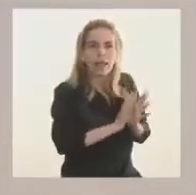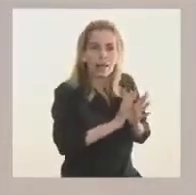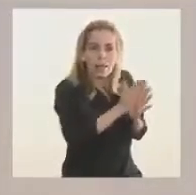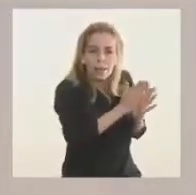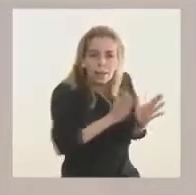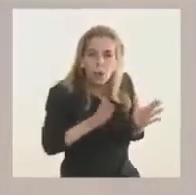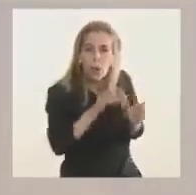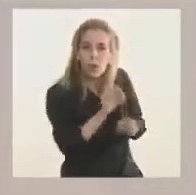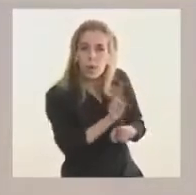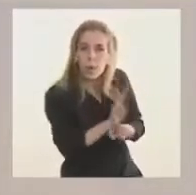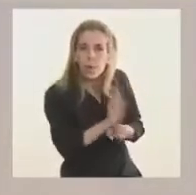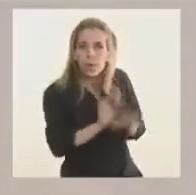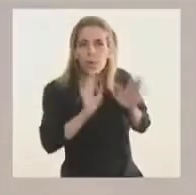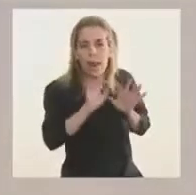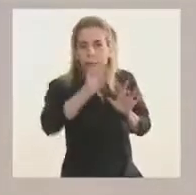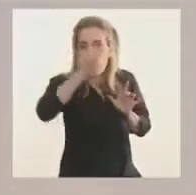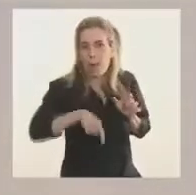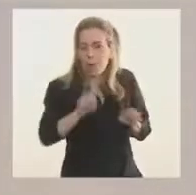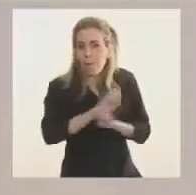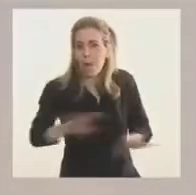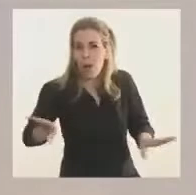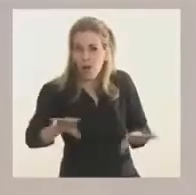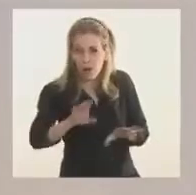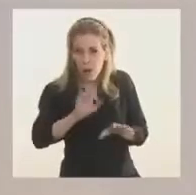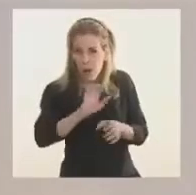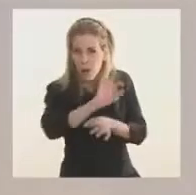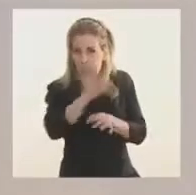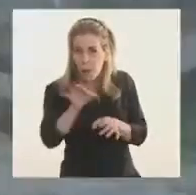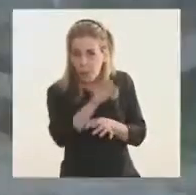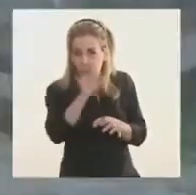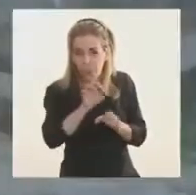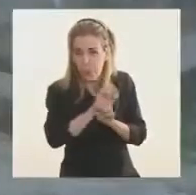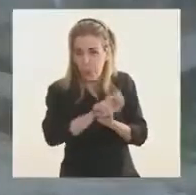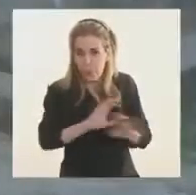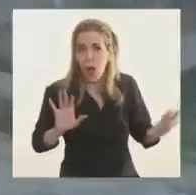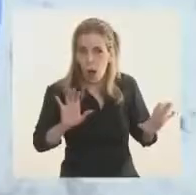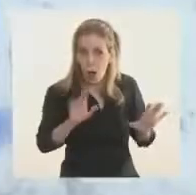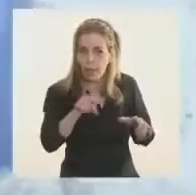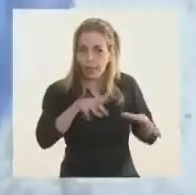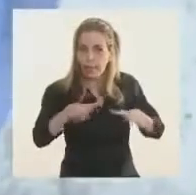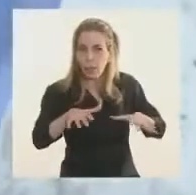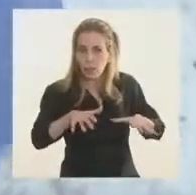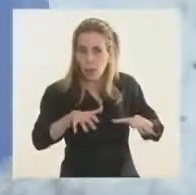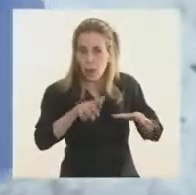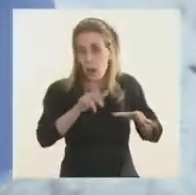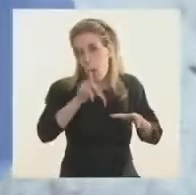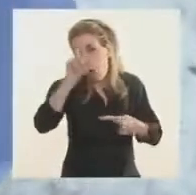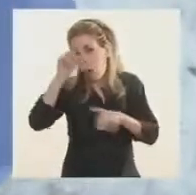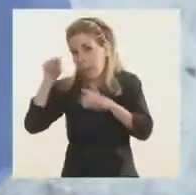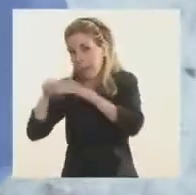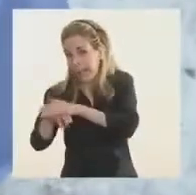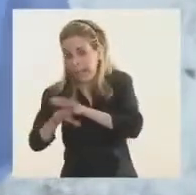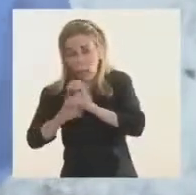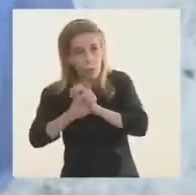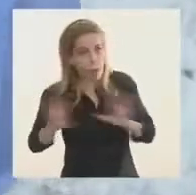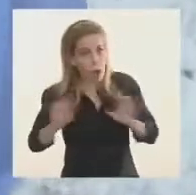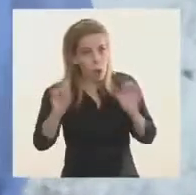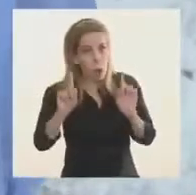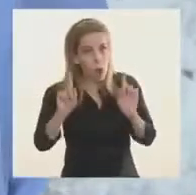para que no llegue allí donde no queremos y donde tenemos la incertidumbre del día a día,